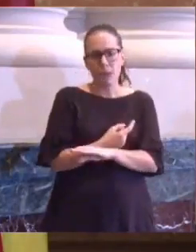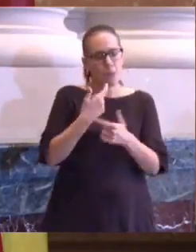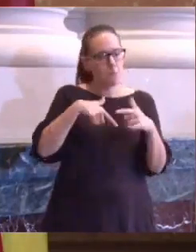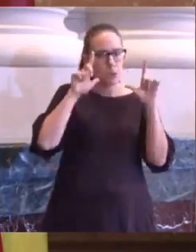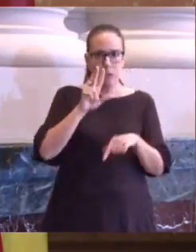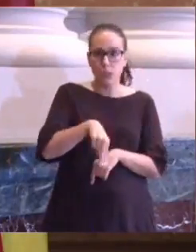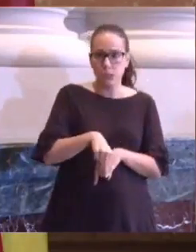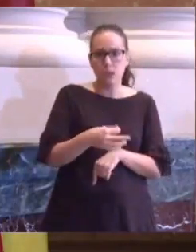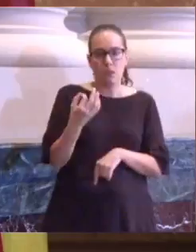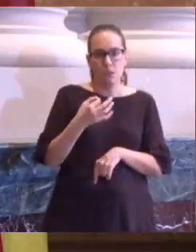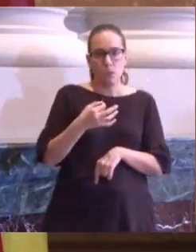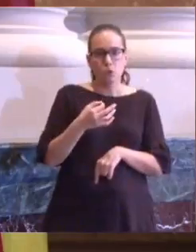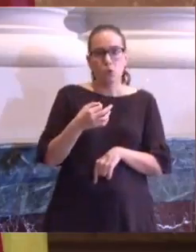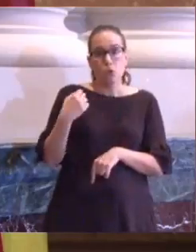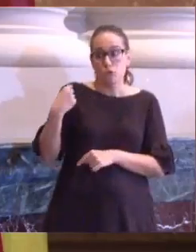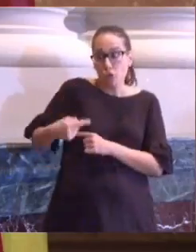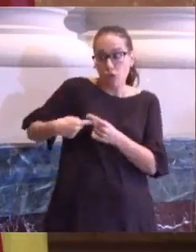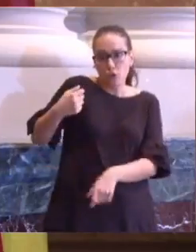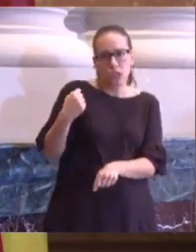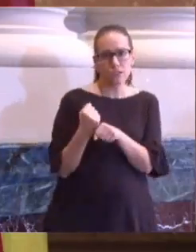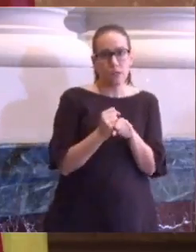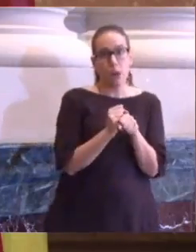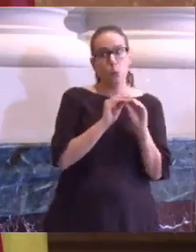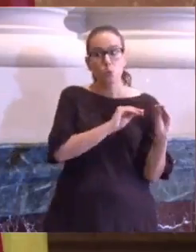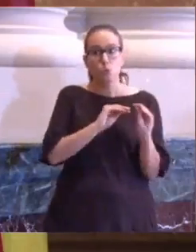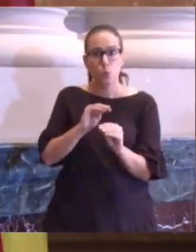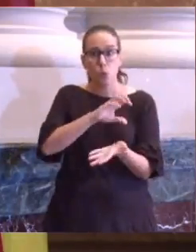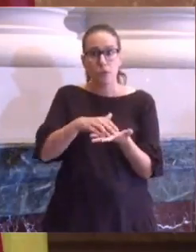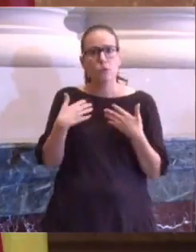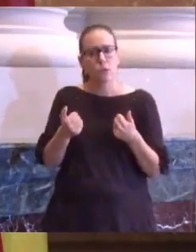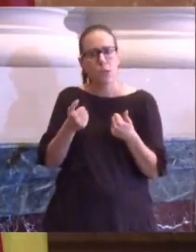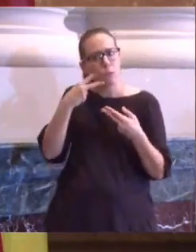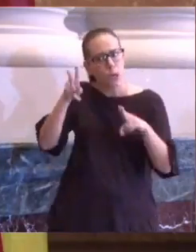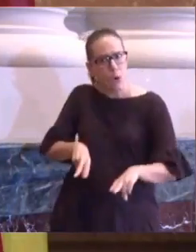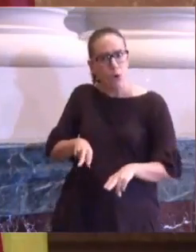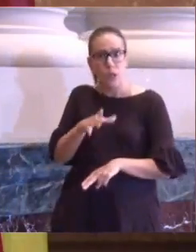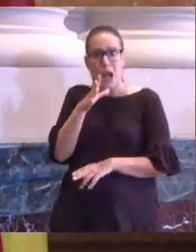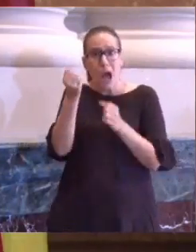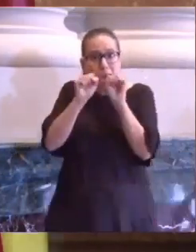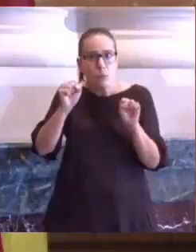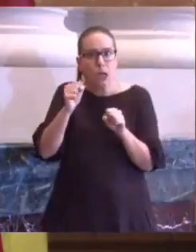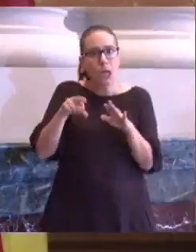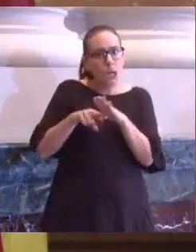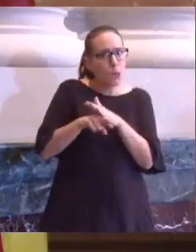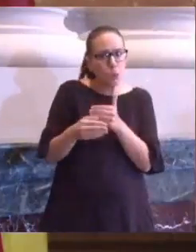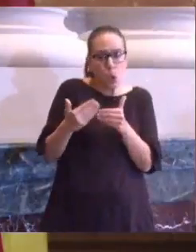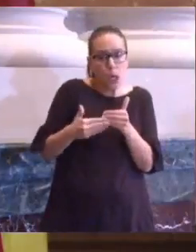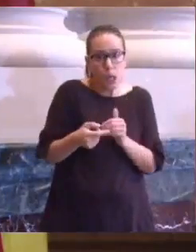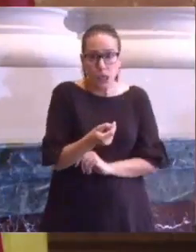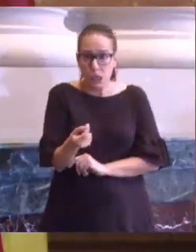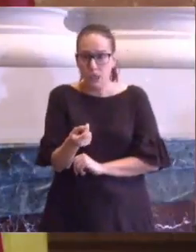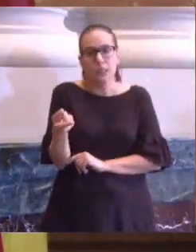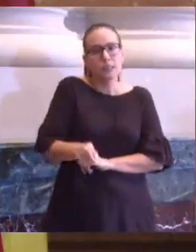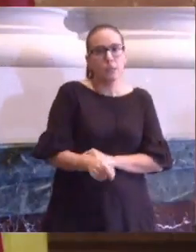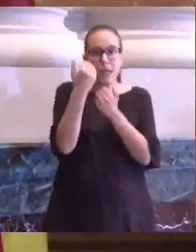reconociendo el trabajo que se realiza diariamente en nuestros centros de salud con recursos muy limitados, en la atención en el medio